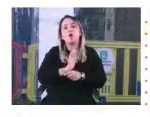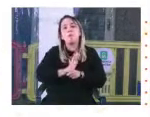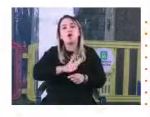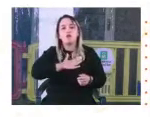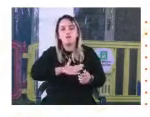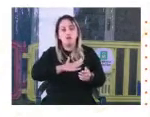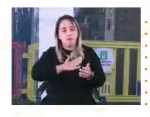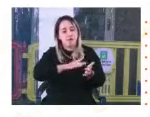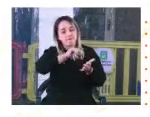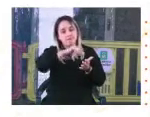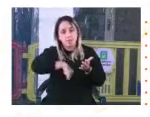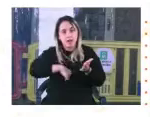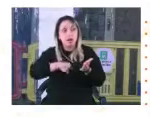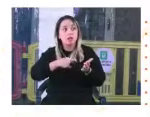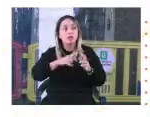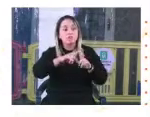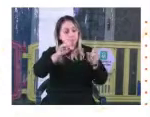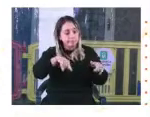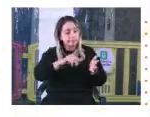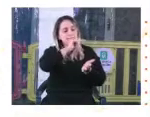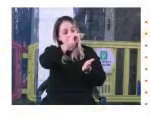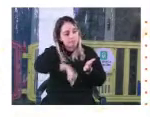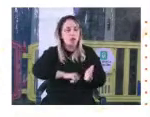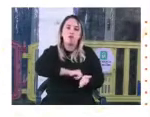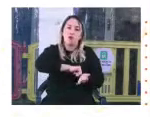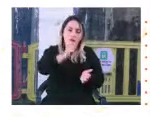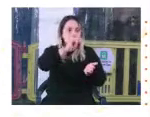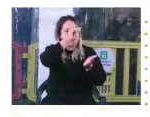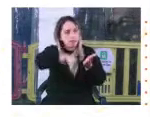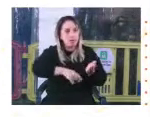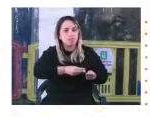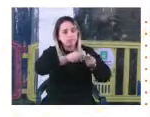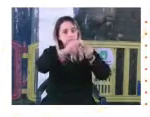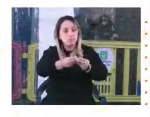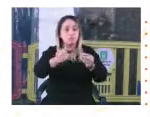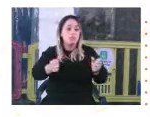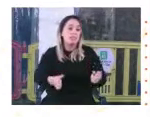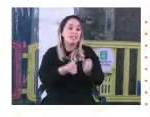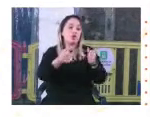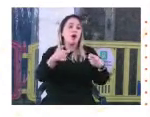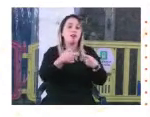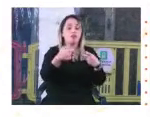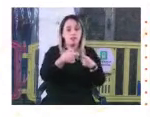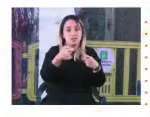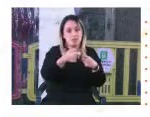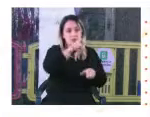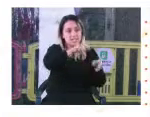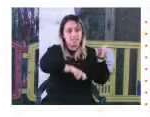comodato después de mucho tiempo lo logramos firmar, se conformó una asociación civil,